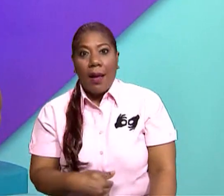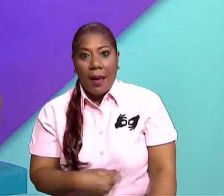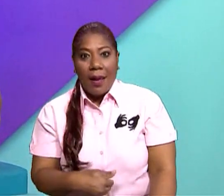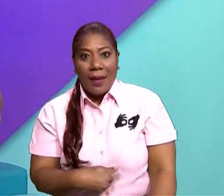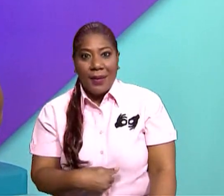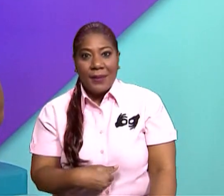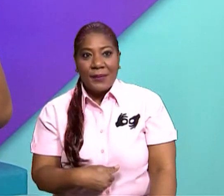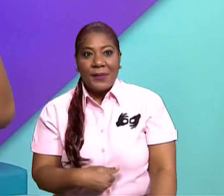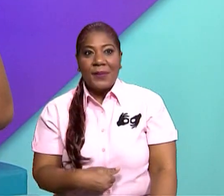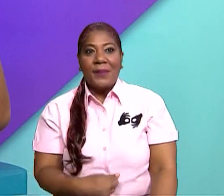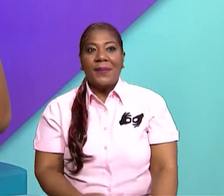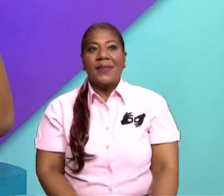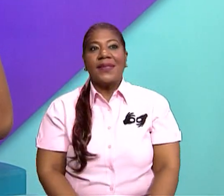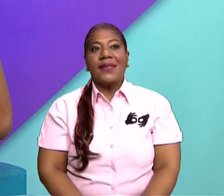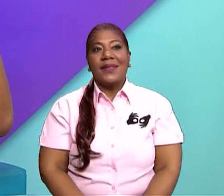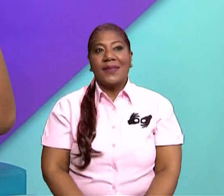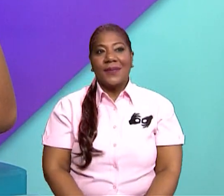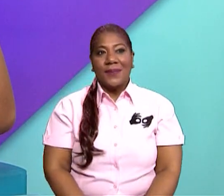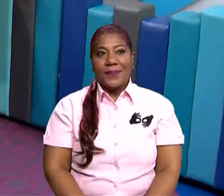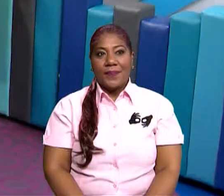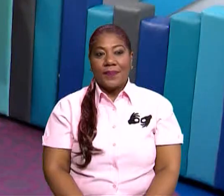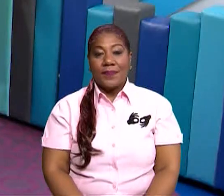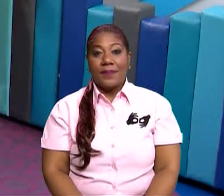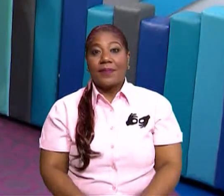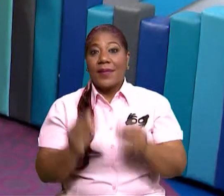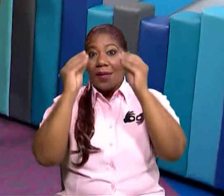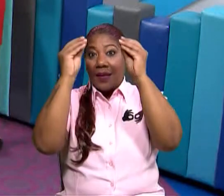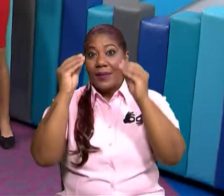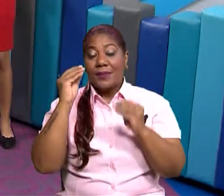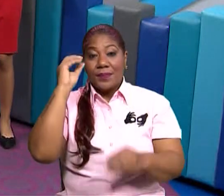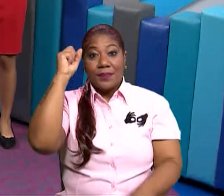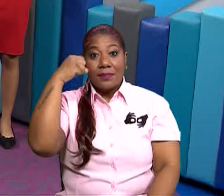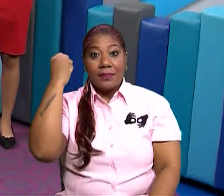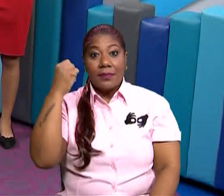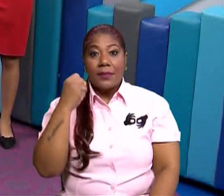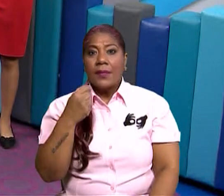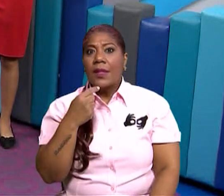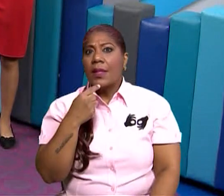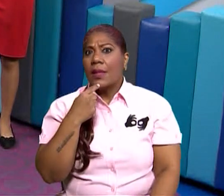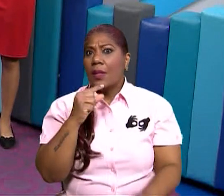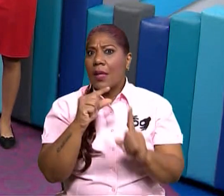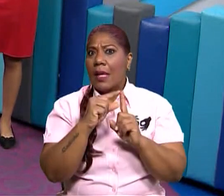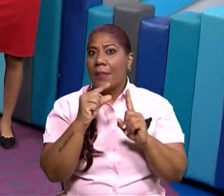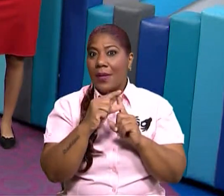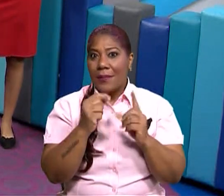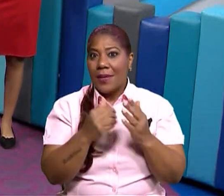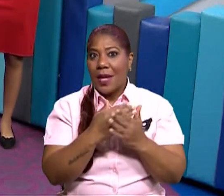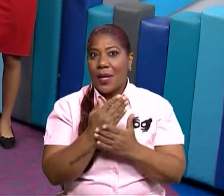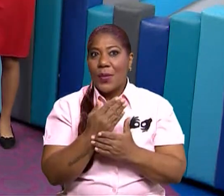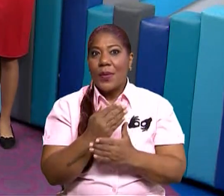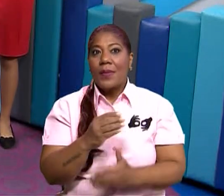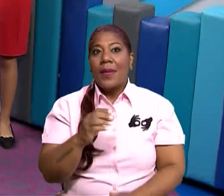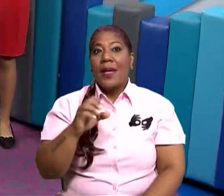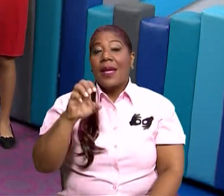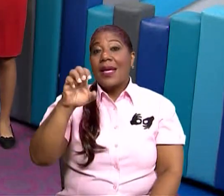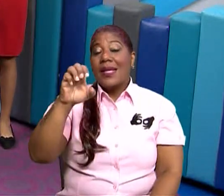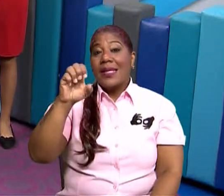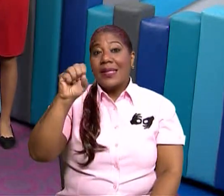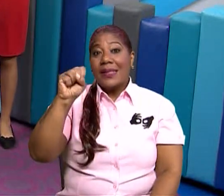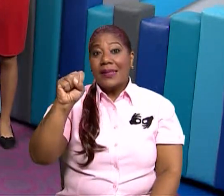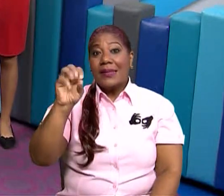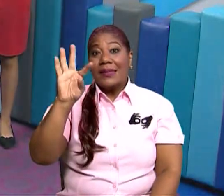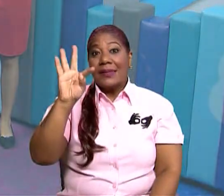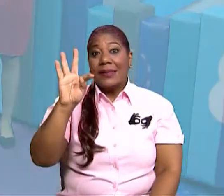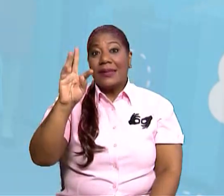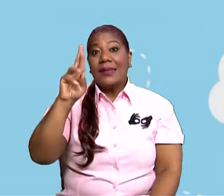preparados también. Así es. Muy bien. La maestra nos habló sobre los estratos. Ah, maestra. Maestra, vamos a descubrir qué son